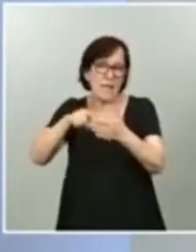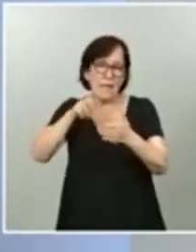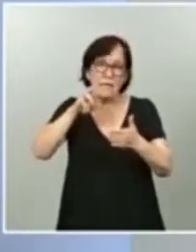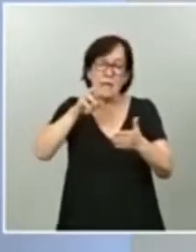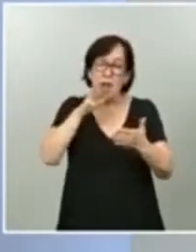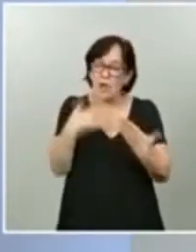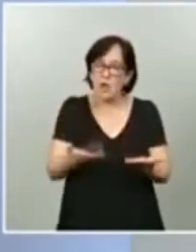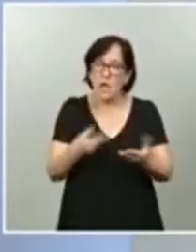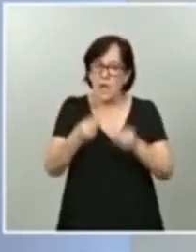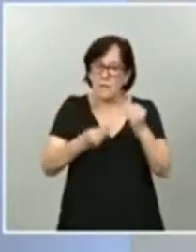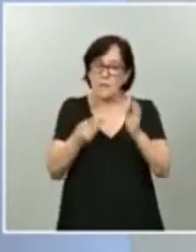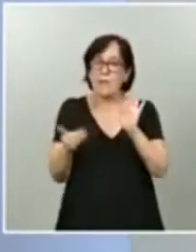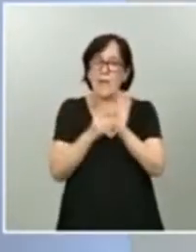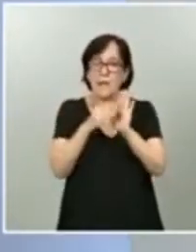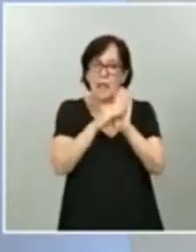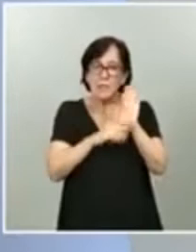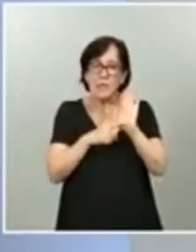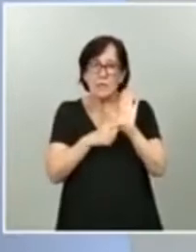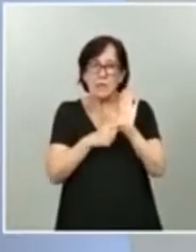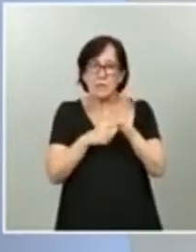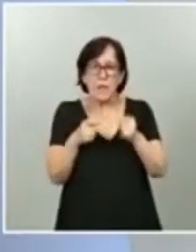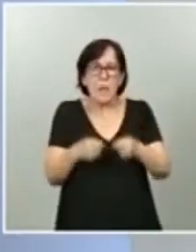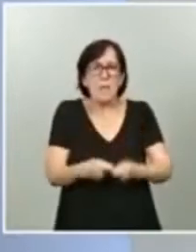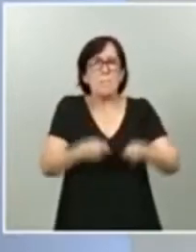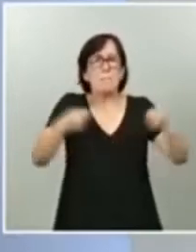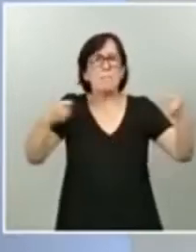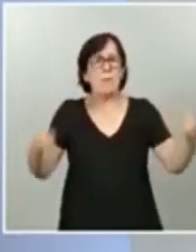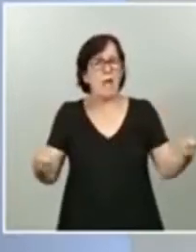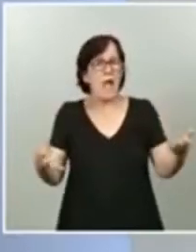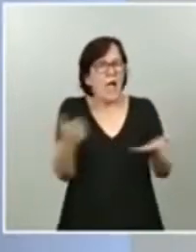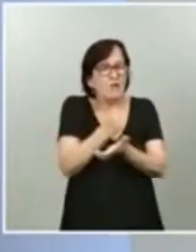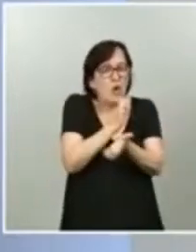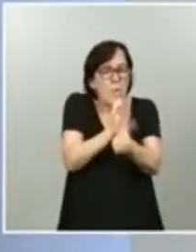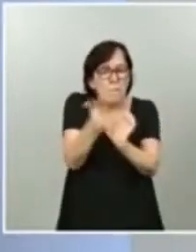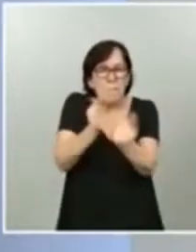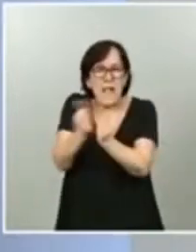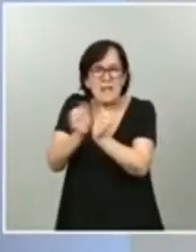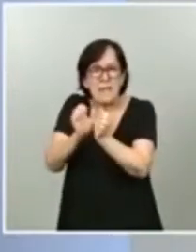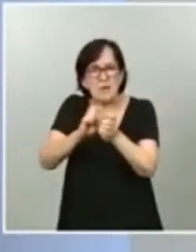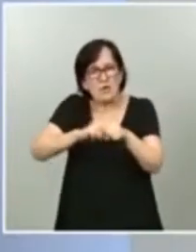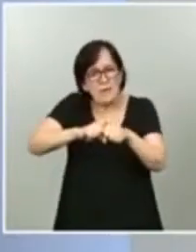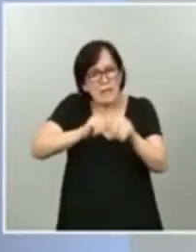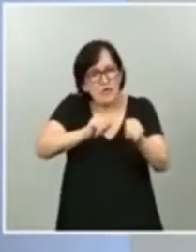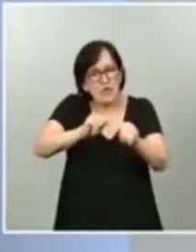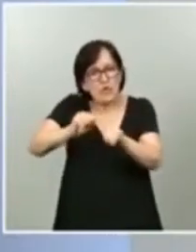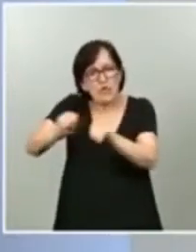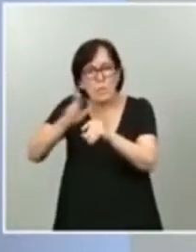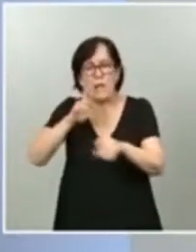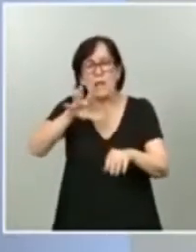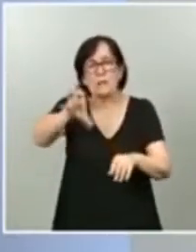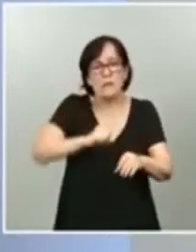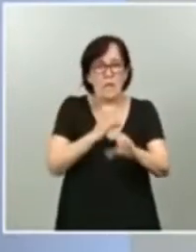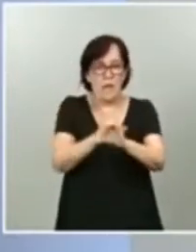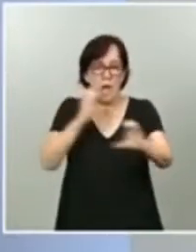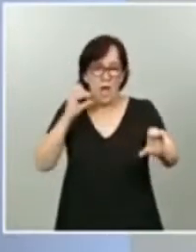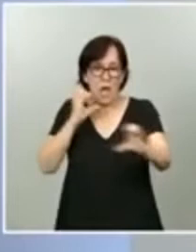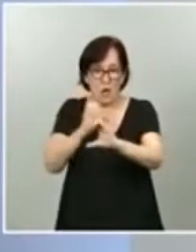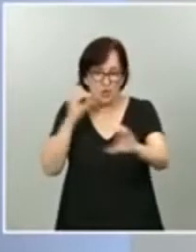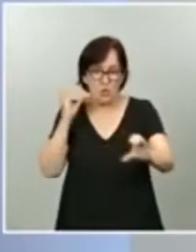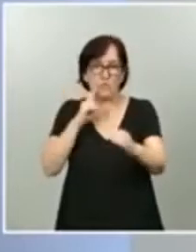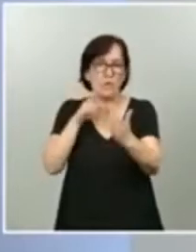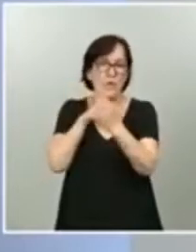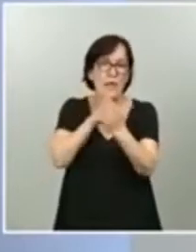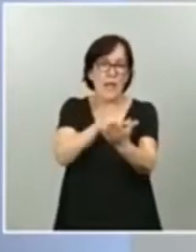hace este decreto es alargarlo a todos los préstamos para la adquisición de autobuses y camiones, para